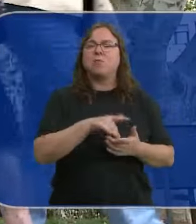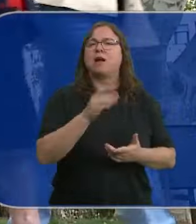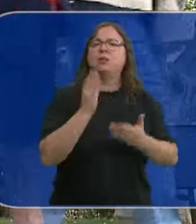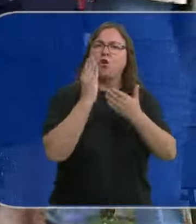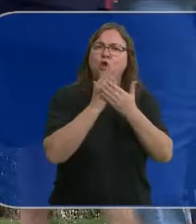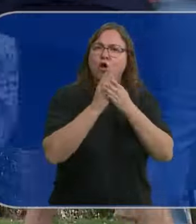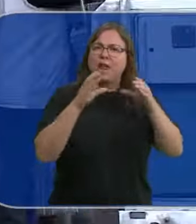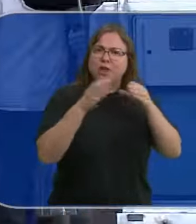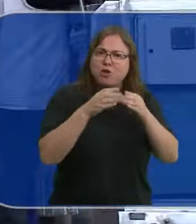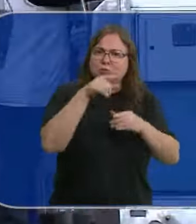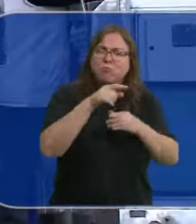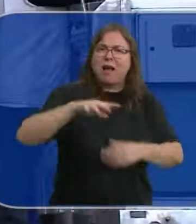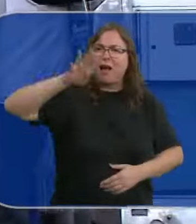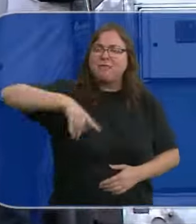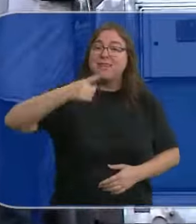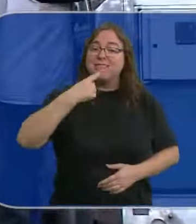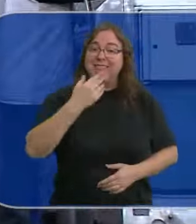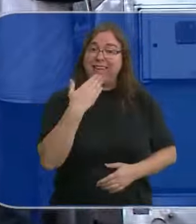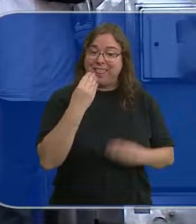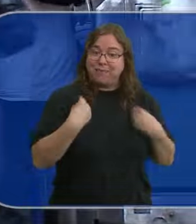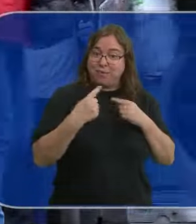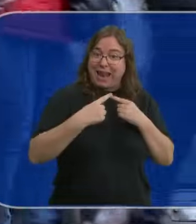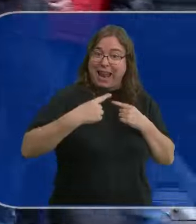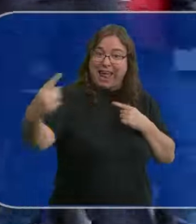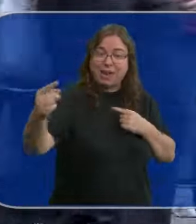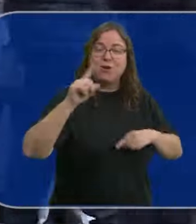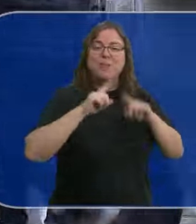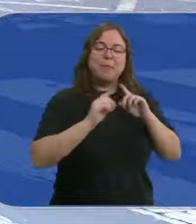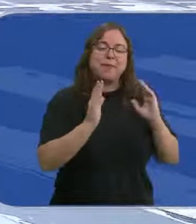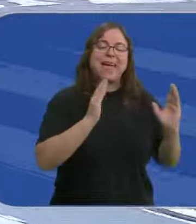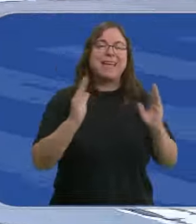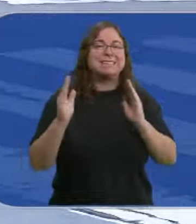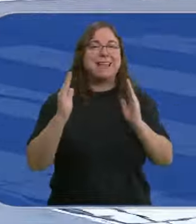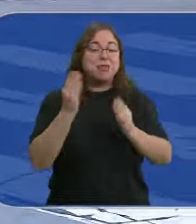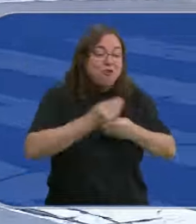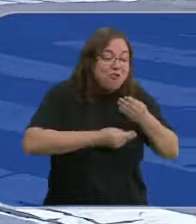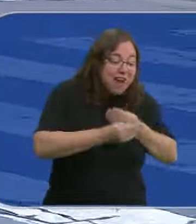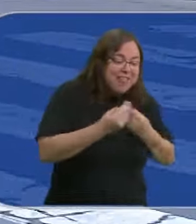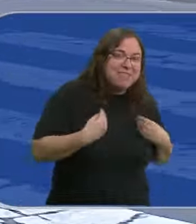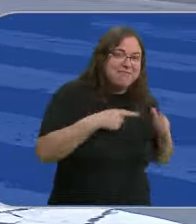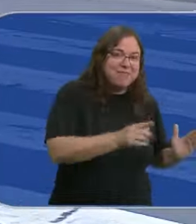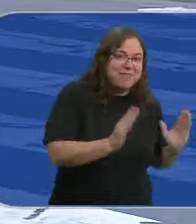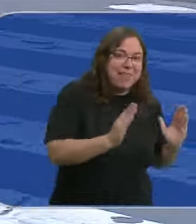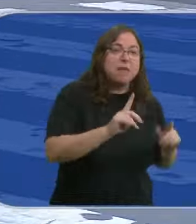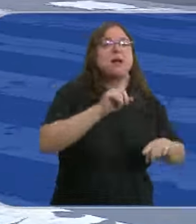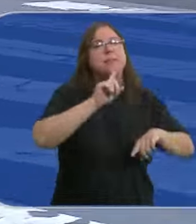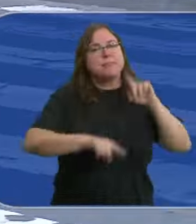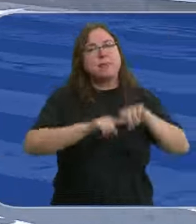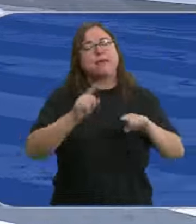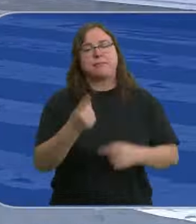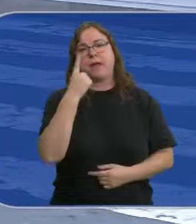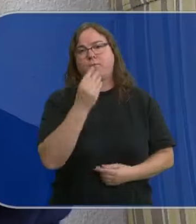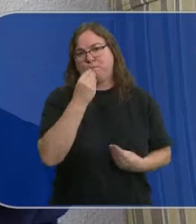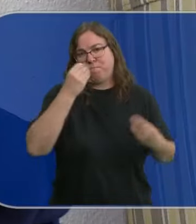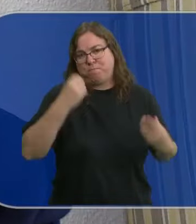Cataluña sostiene que en la longevidad influye la exposición a infecciones estacionales en los primeros meses de vida, además de tener unos